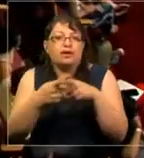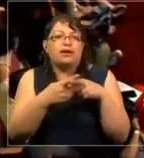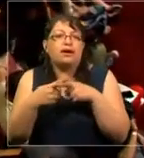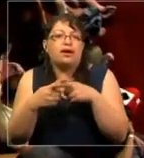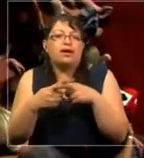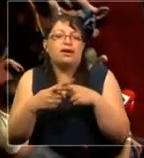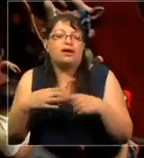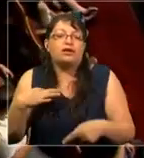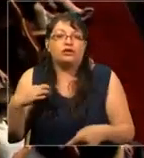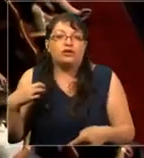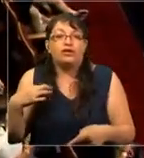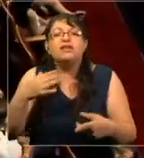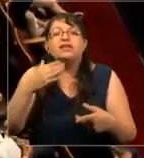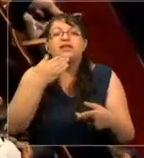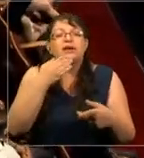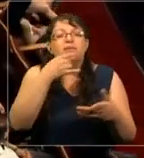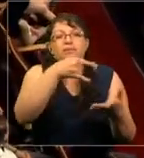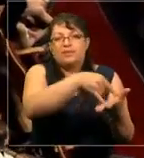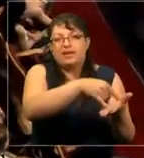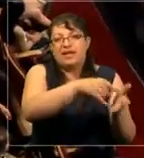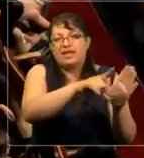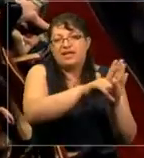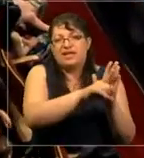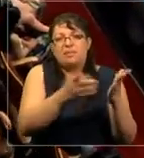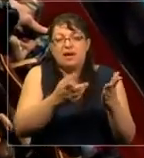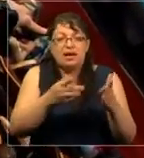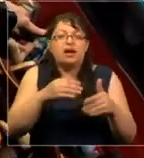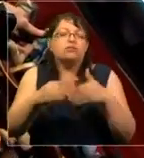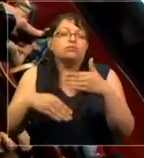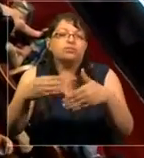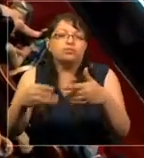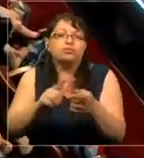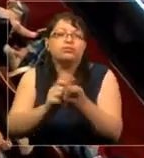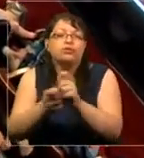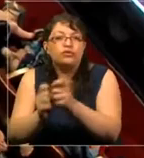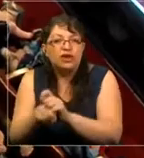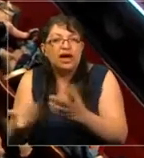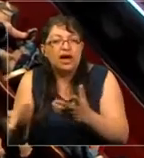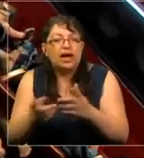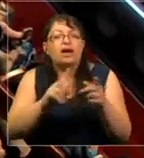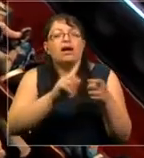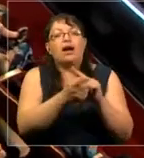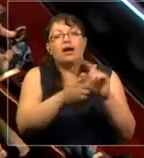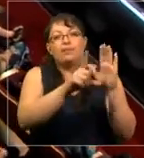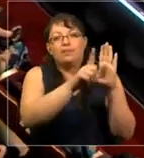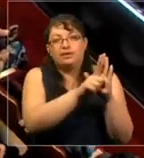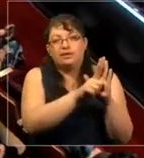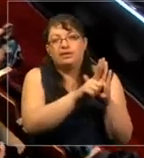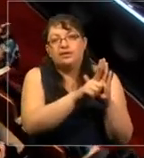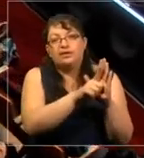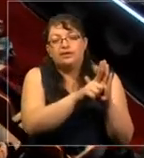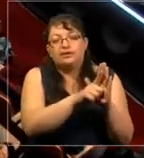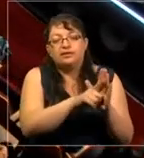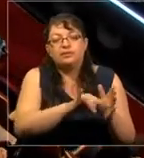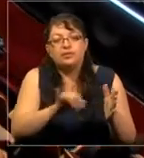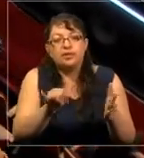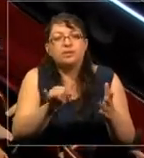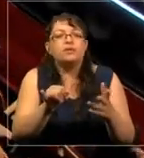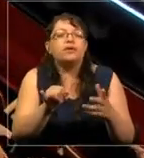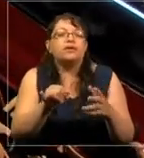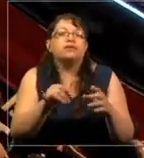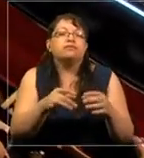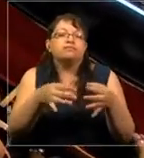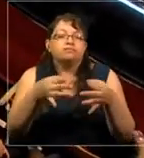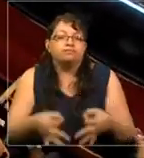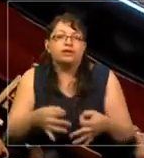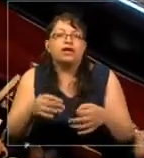y de legislativa para evolucionar los procesos de cambio de leyes que eventualmente van a determinar el futuro de las